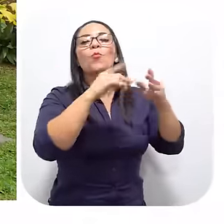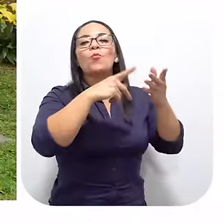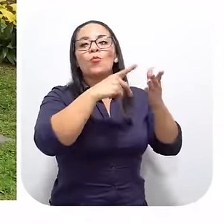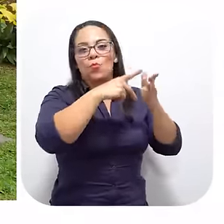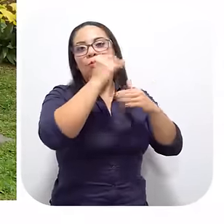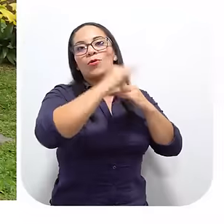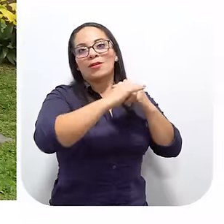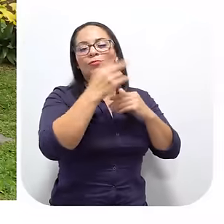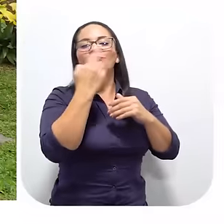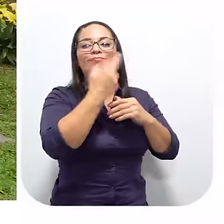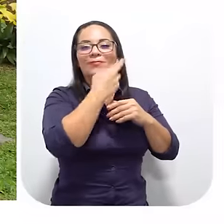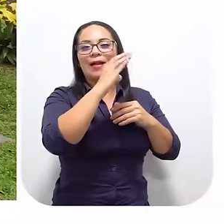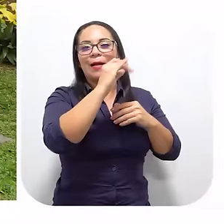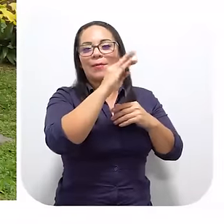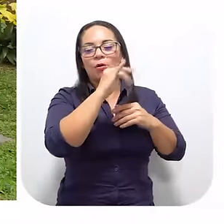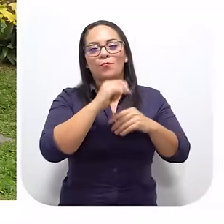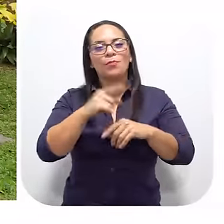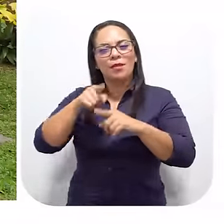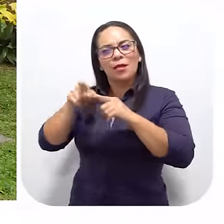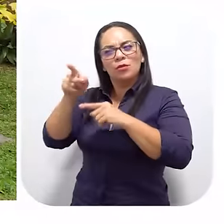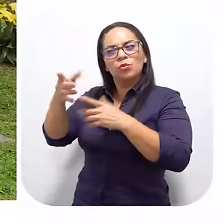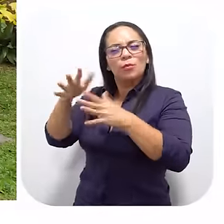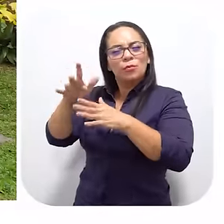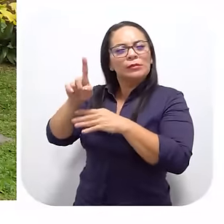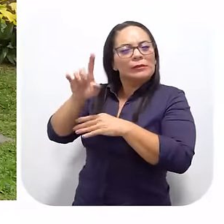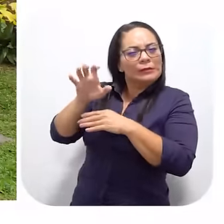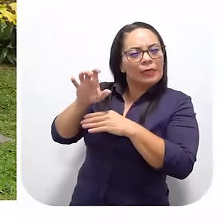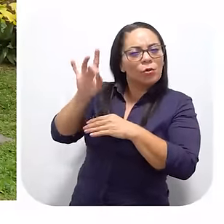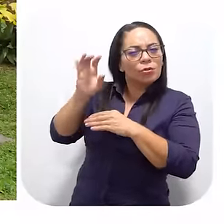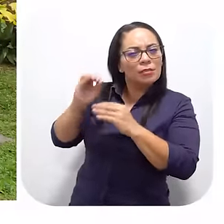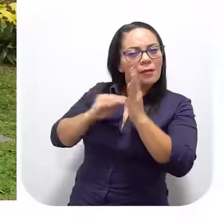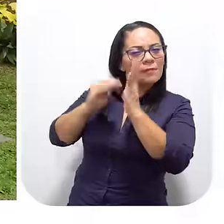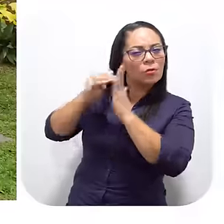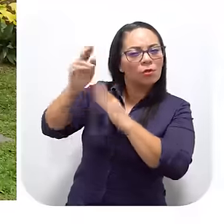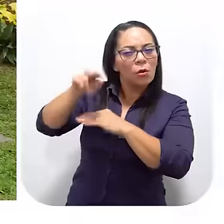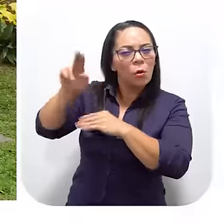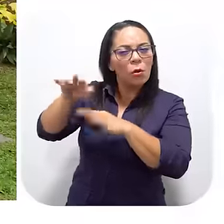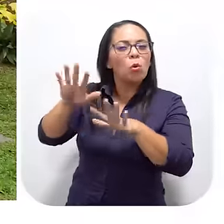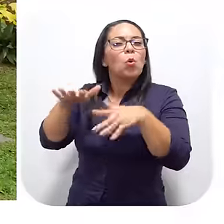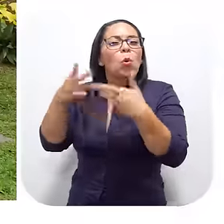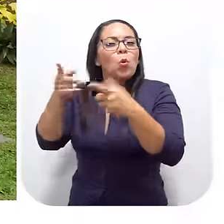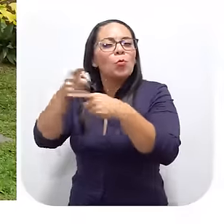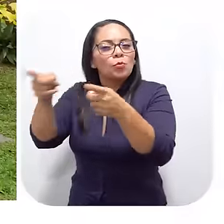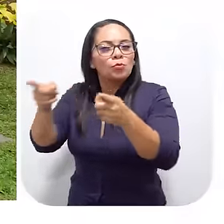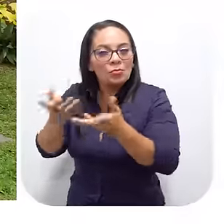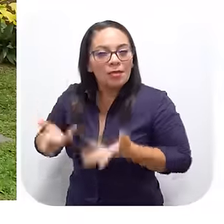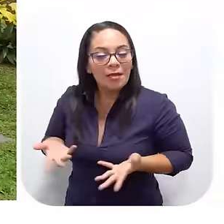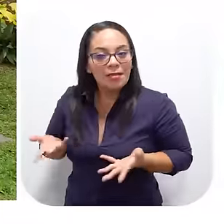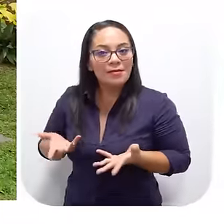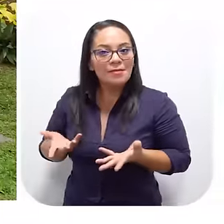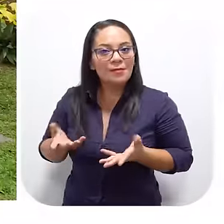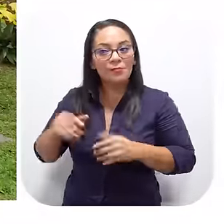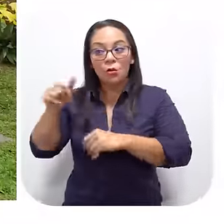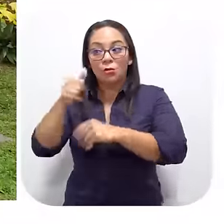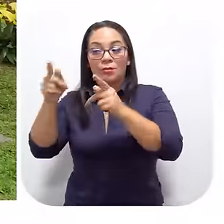de Benao Cuéntenos de eso ¿Cómo llegaron ¿Cómo ustedes? Porque yo calculo Que eso debe andar En unos 80 100 millones de pesos ¿Va? Sí, correcto ¿Cómo